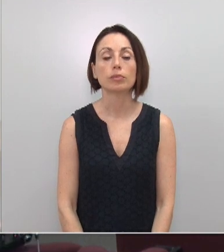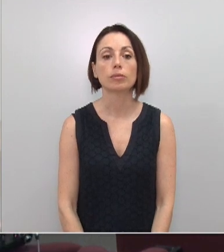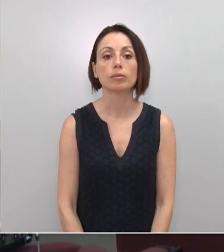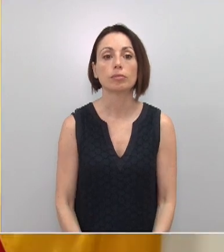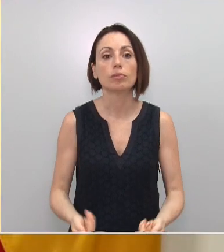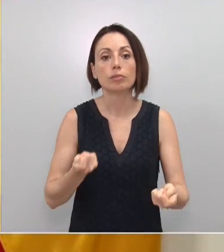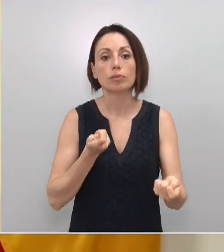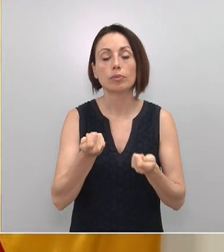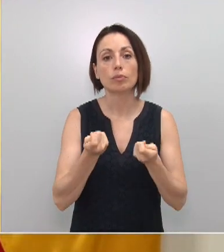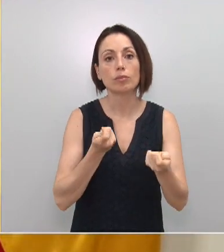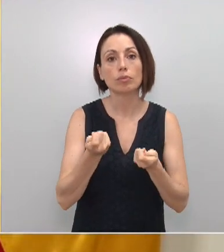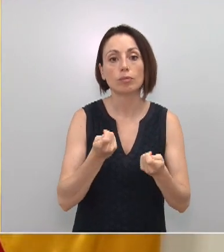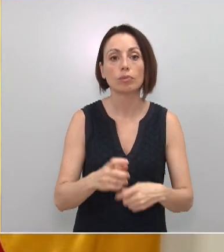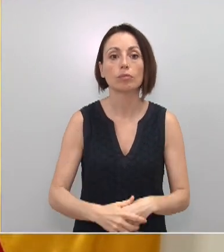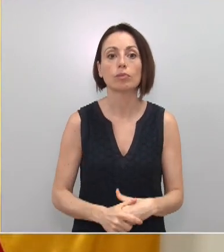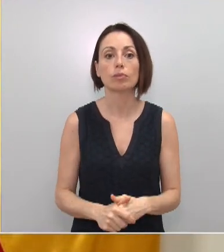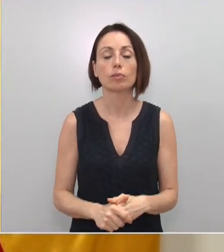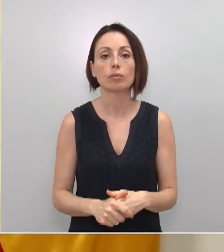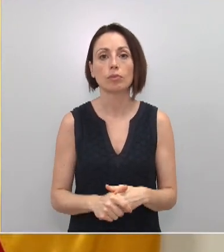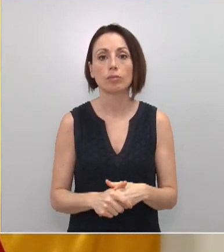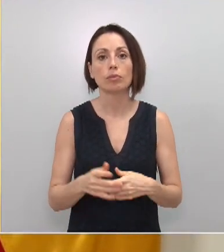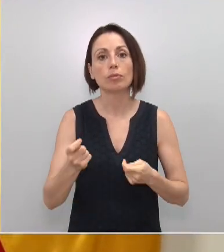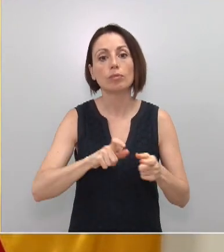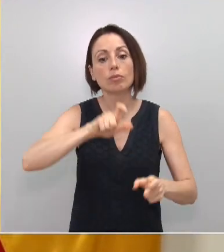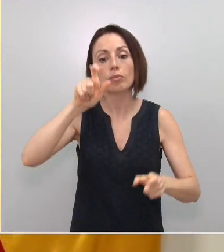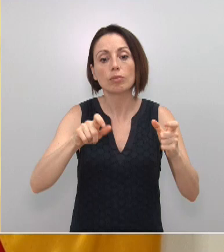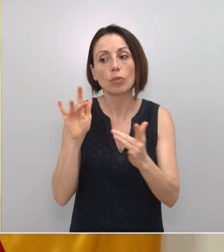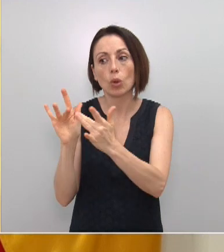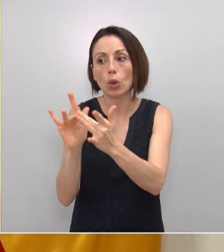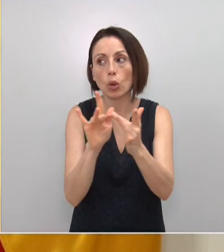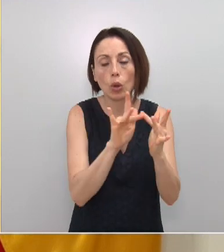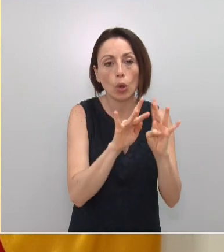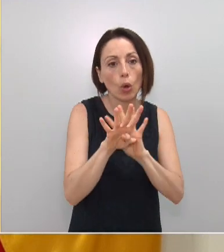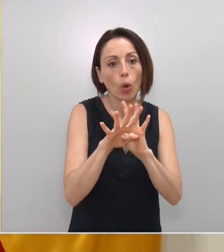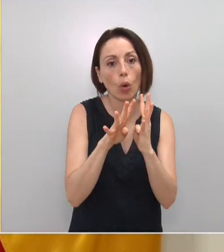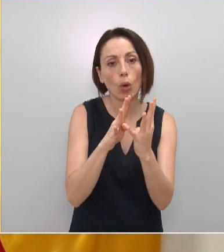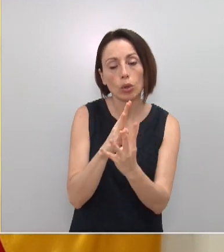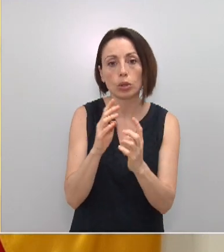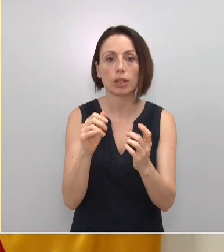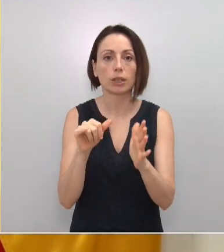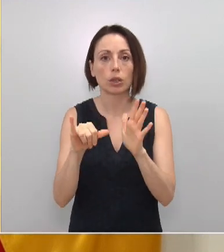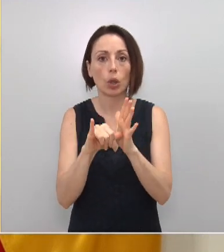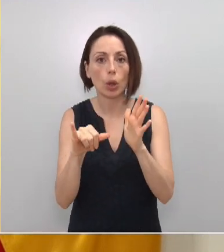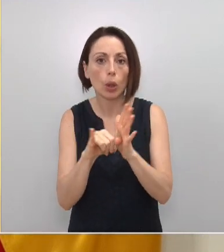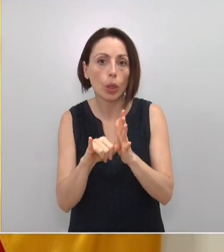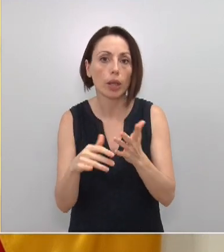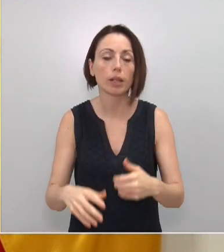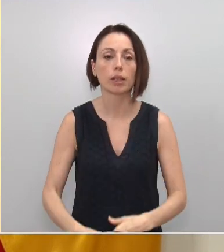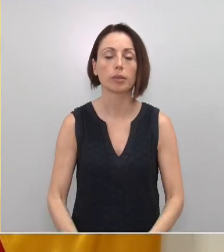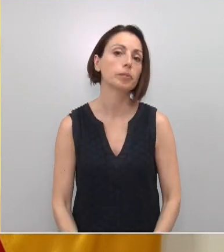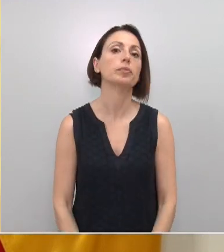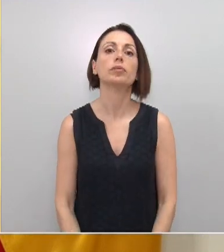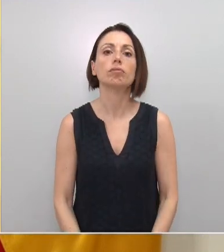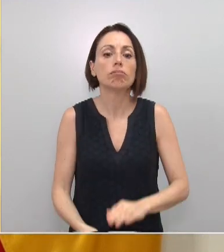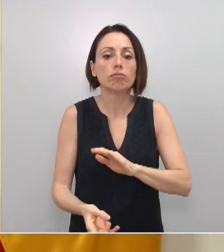Está controlado ese. No ha habido más casos en las personas que fueron en contactos estrechos de esa persona positiva en la batería. y por ahora no hay ningún